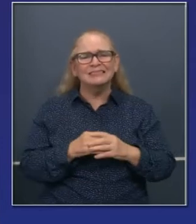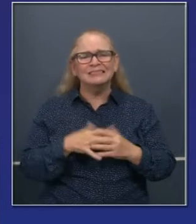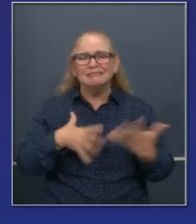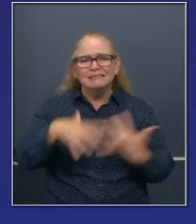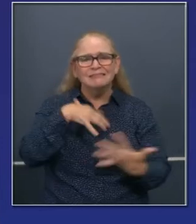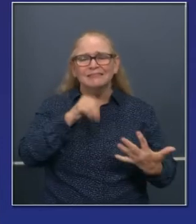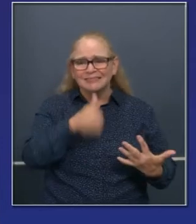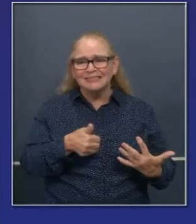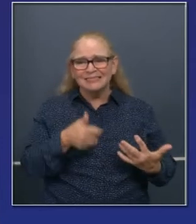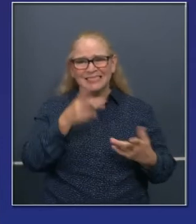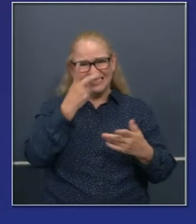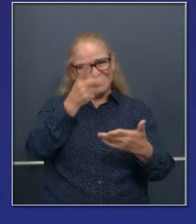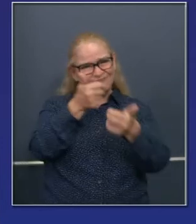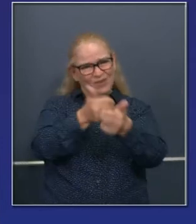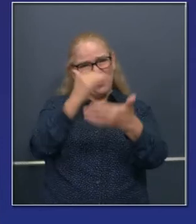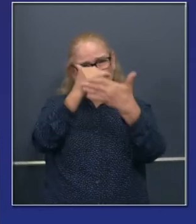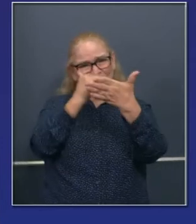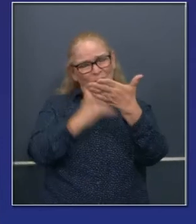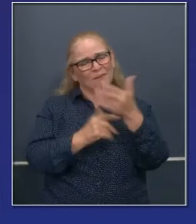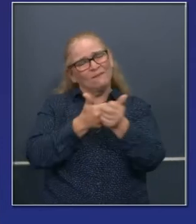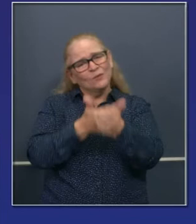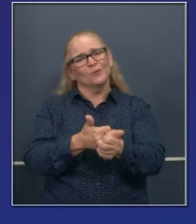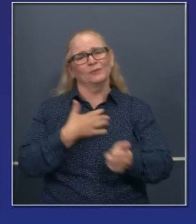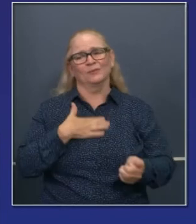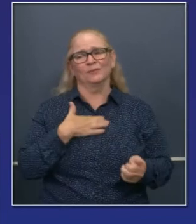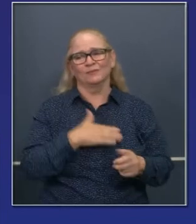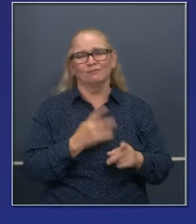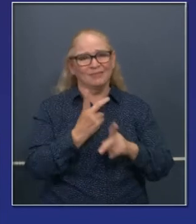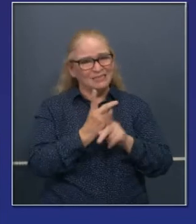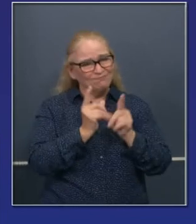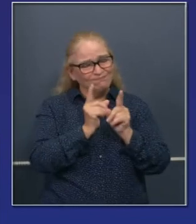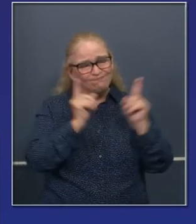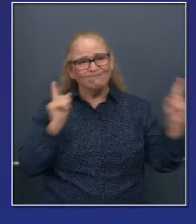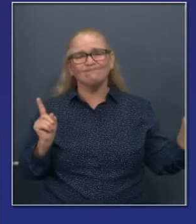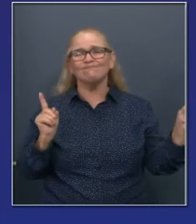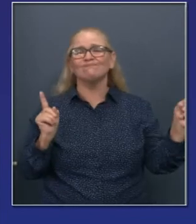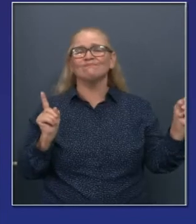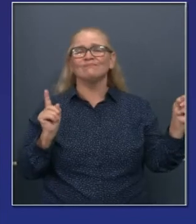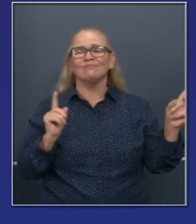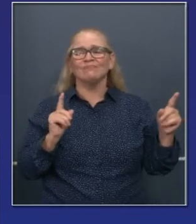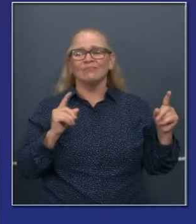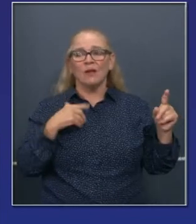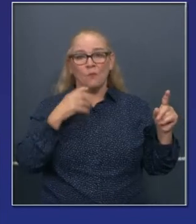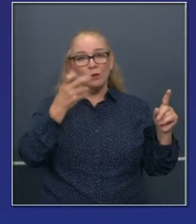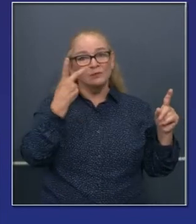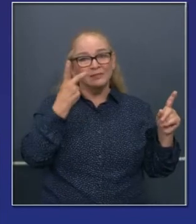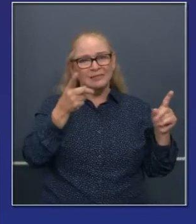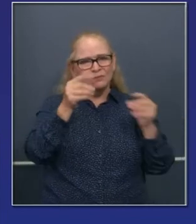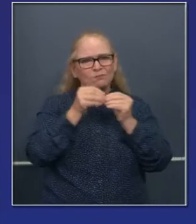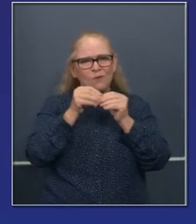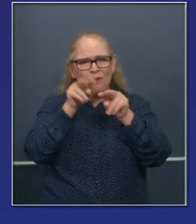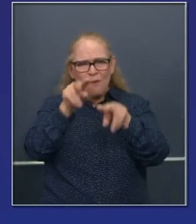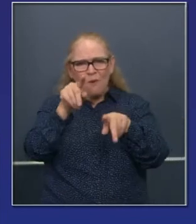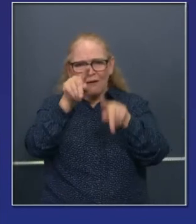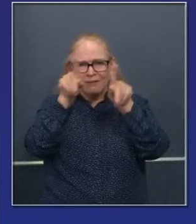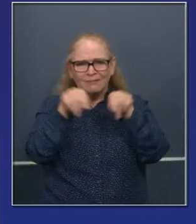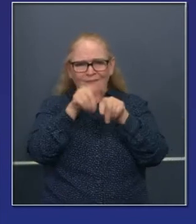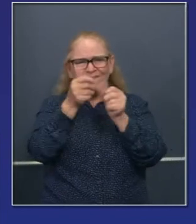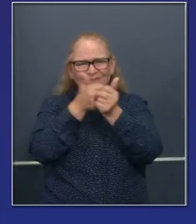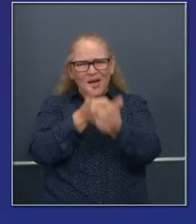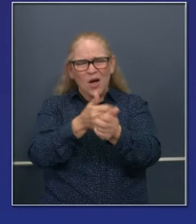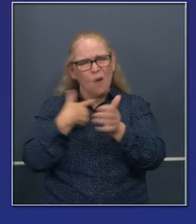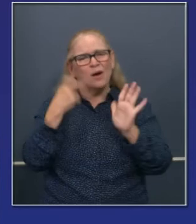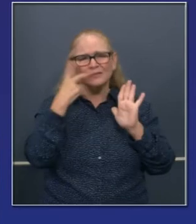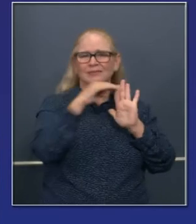Si quieren ver que esos números sigan bajando en la dirección correcta, sigan haciendo el distanciamiento social. Si quieren que sigan esos números y